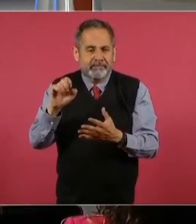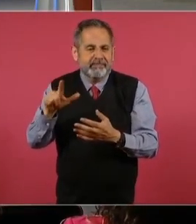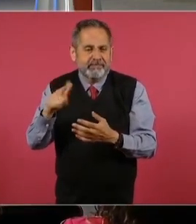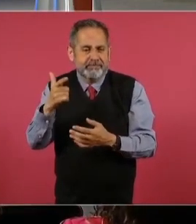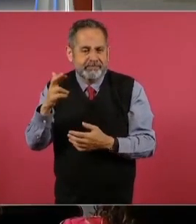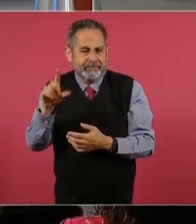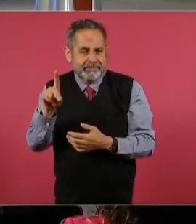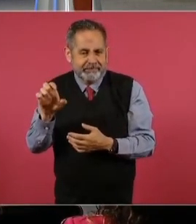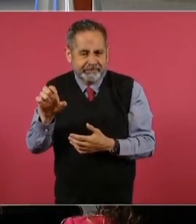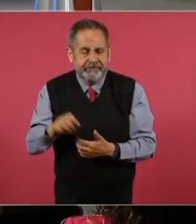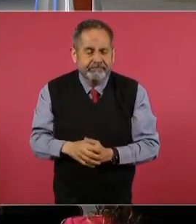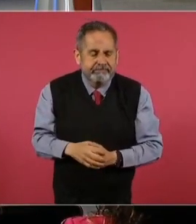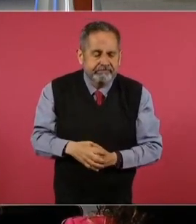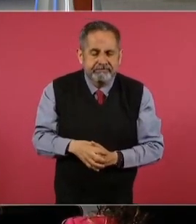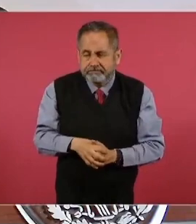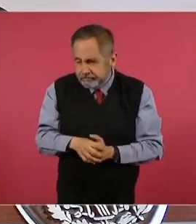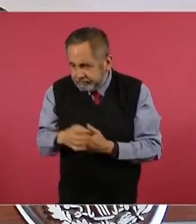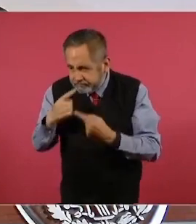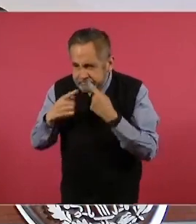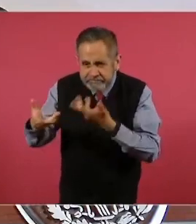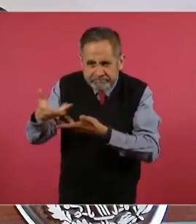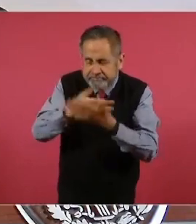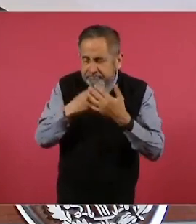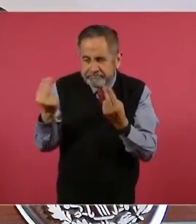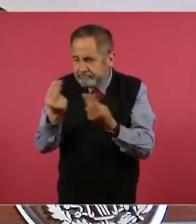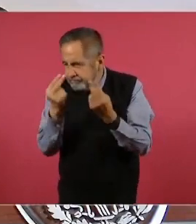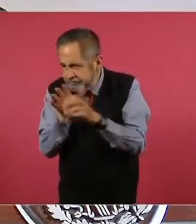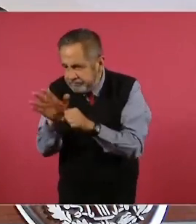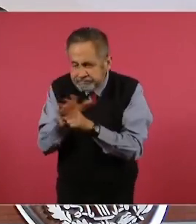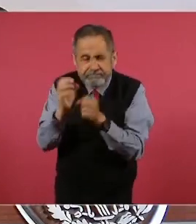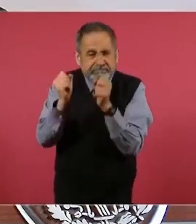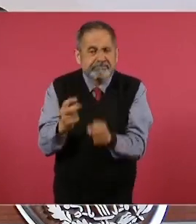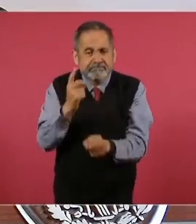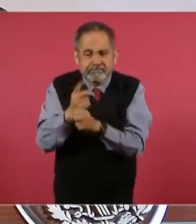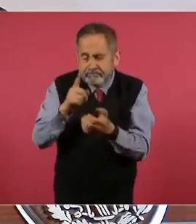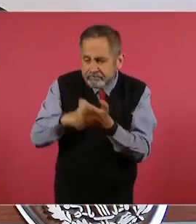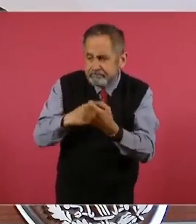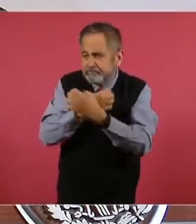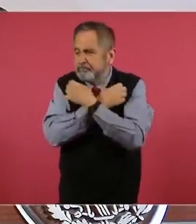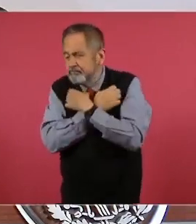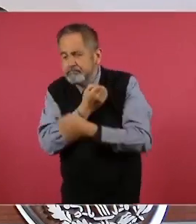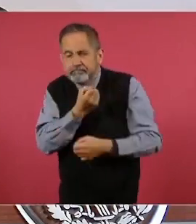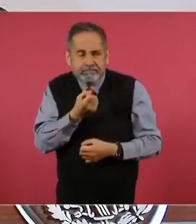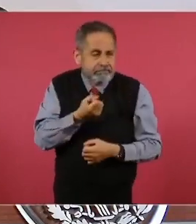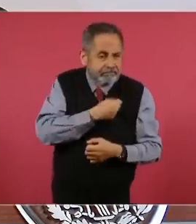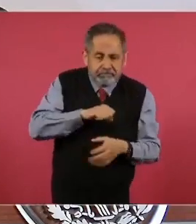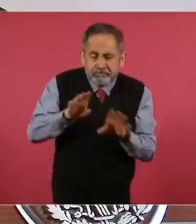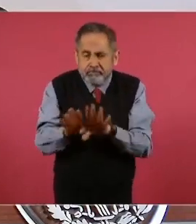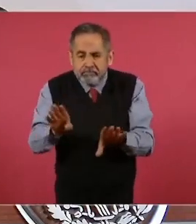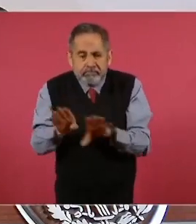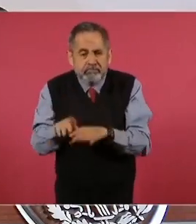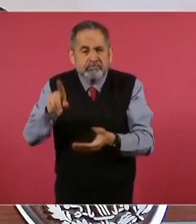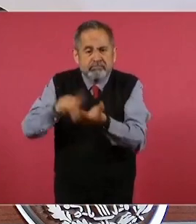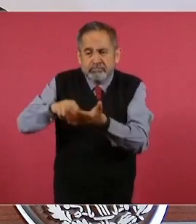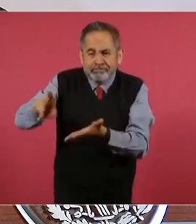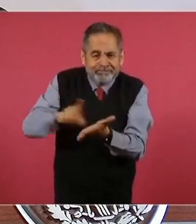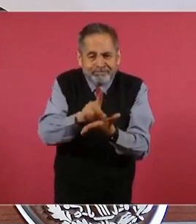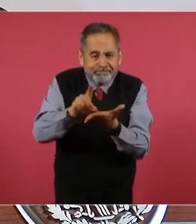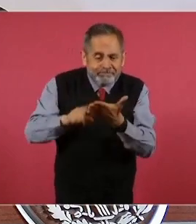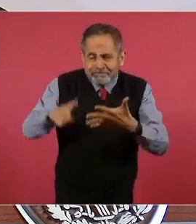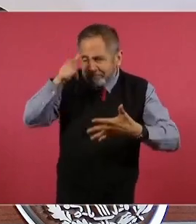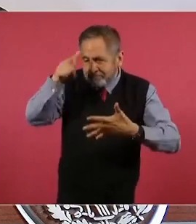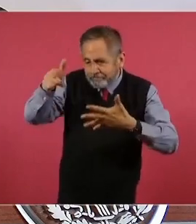identificaron necesidades de la población en materia de seguridad, educación, salud, consumo problemático de sustancias,